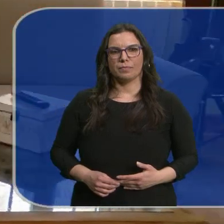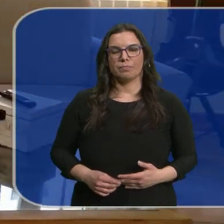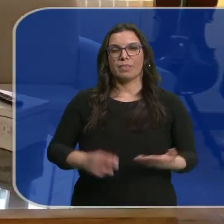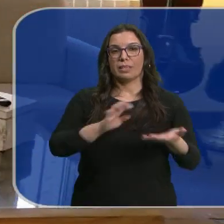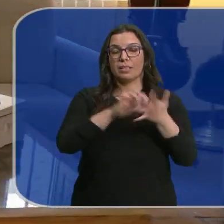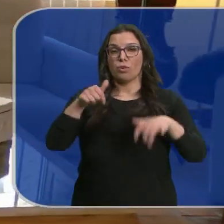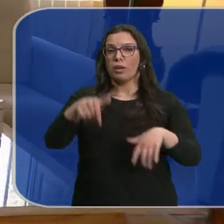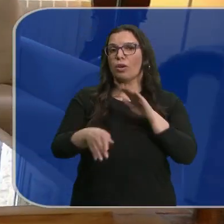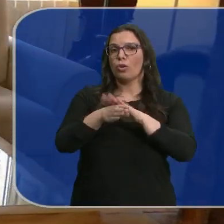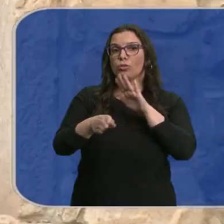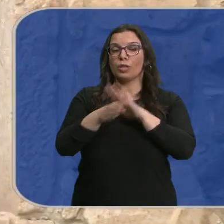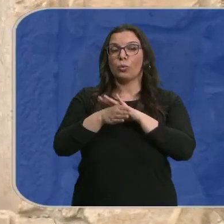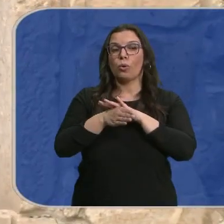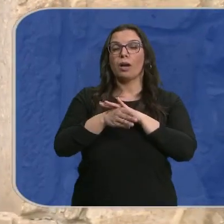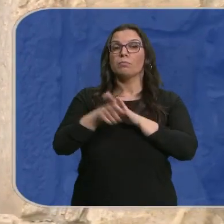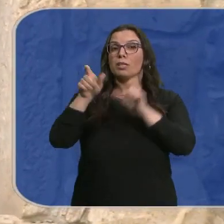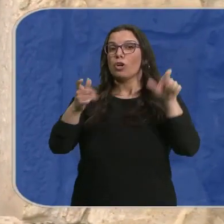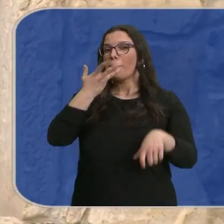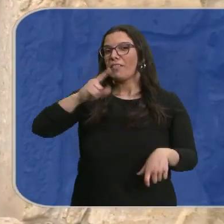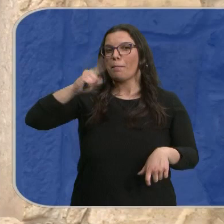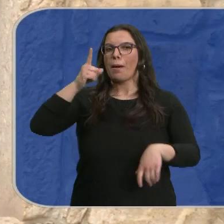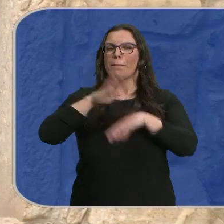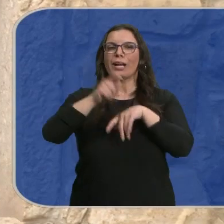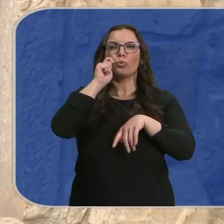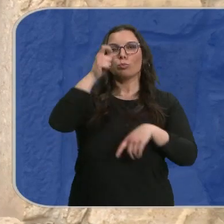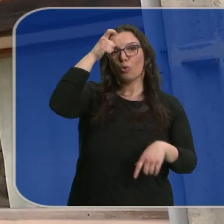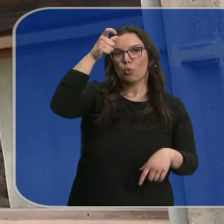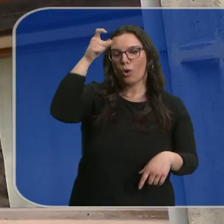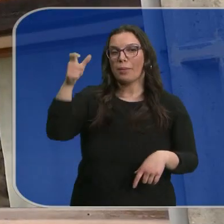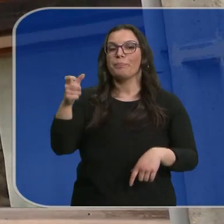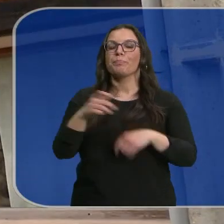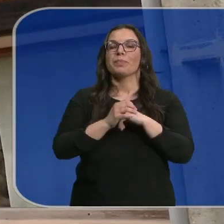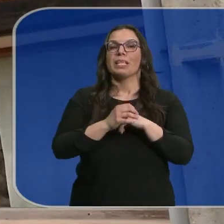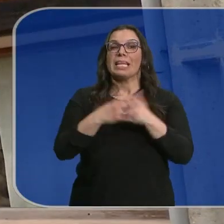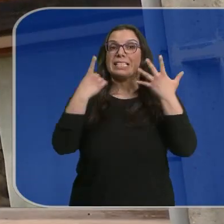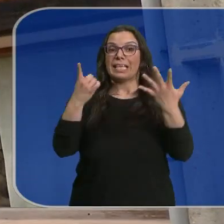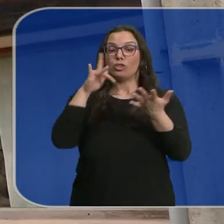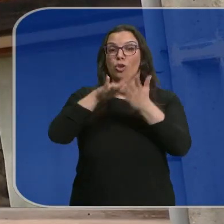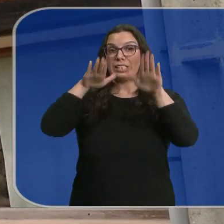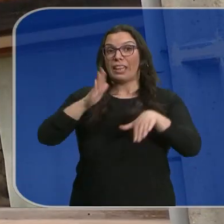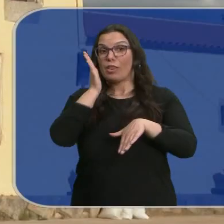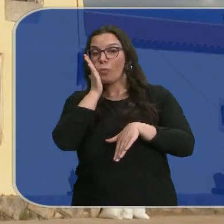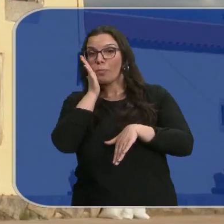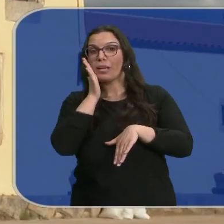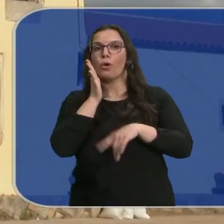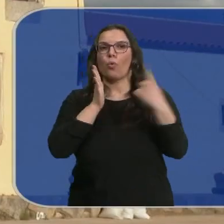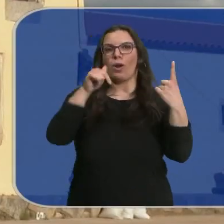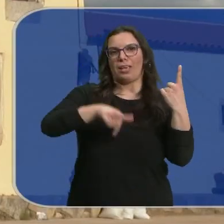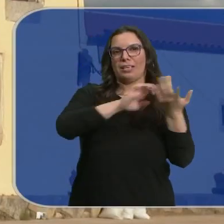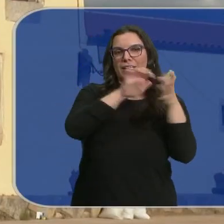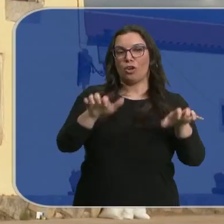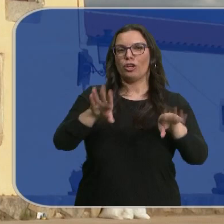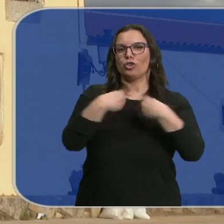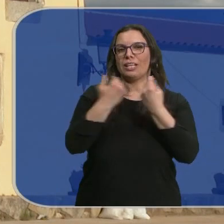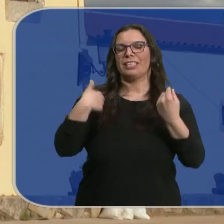Castilla y León sigue siendo el destino rural preferido en España. Una de cada seis pernoctaciones se registra en nuestra comunidad y ya alcanzan las